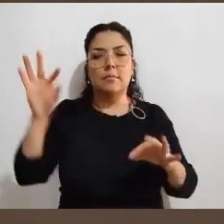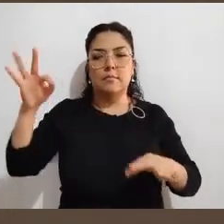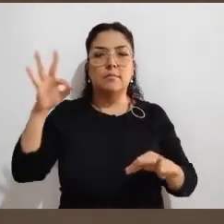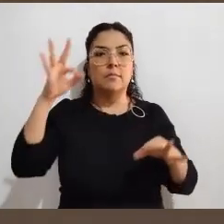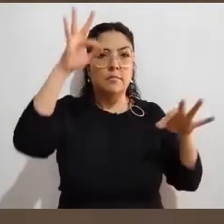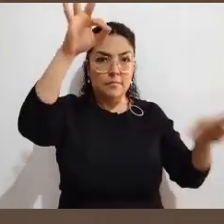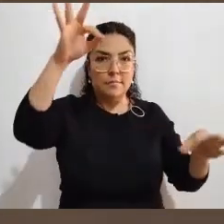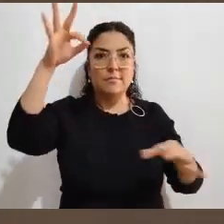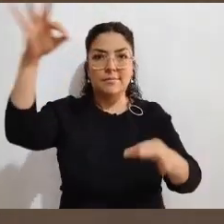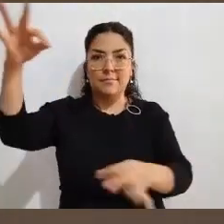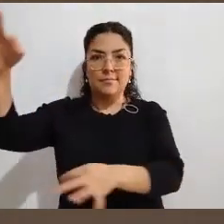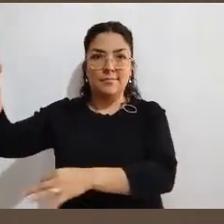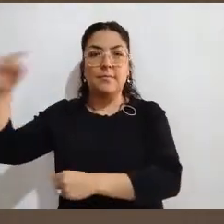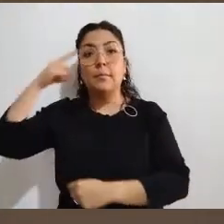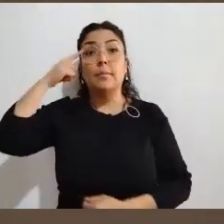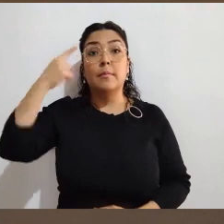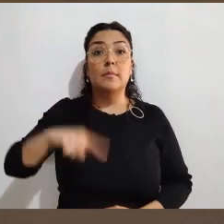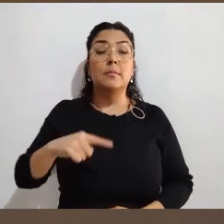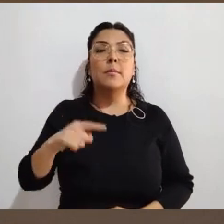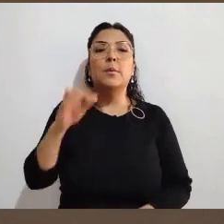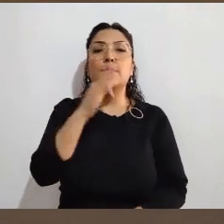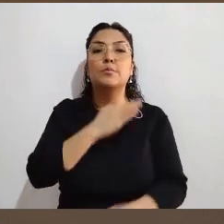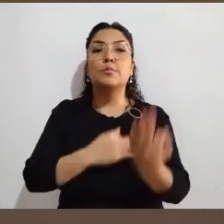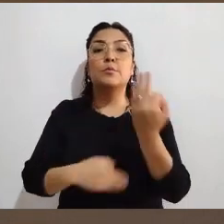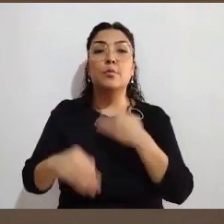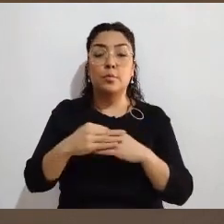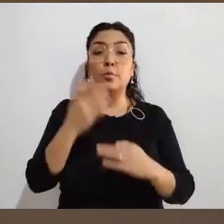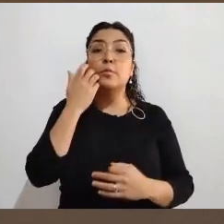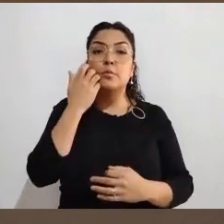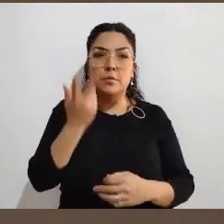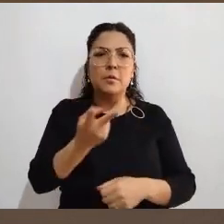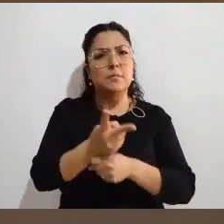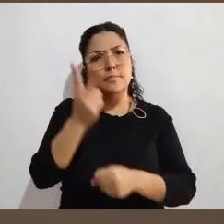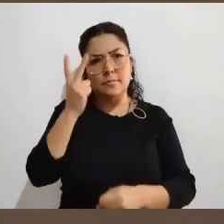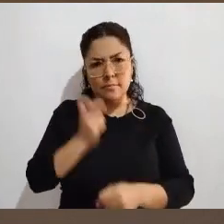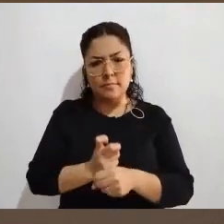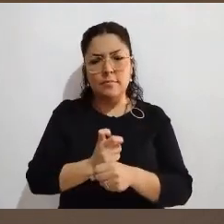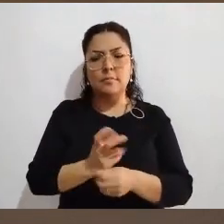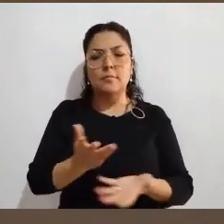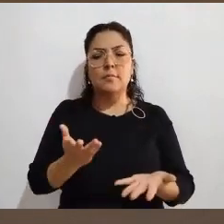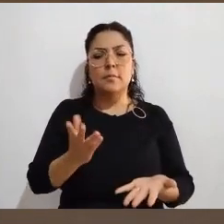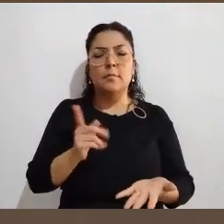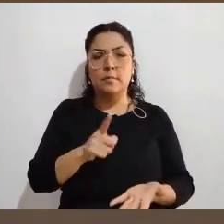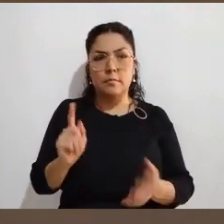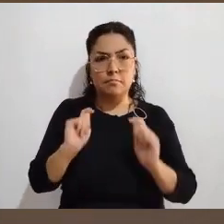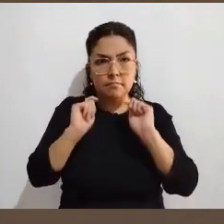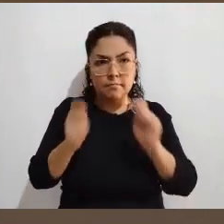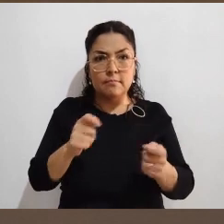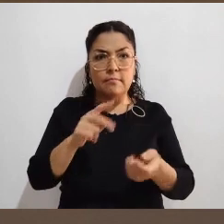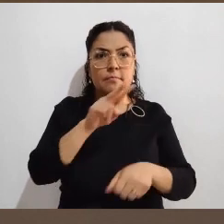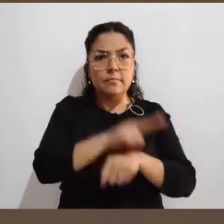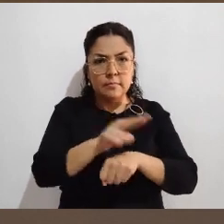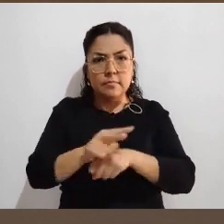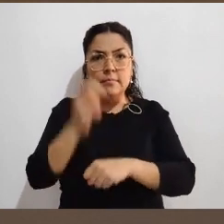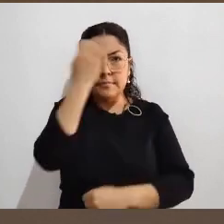le señalamos cuáles son los requisitos que se tienen que satisfacer para poder ser observador o